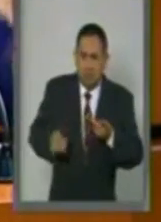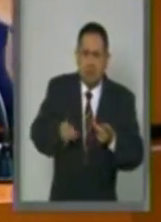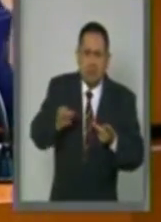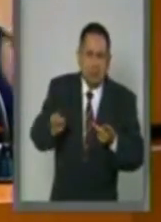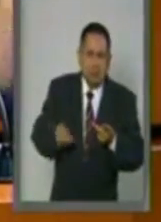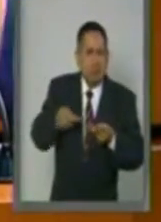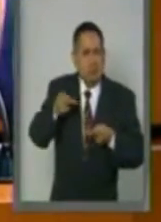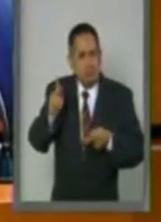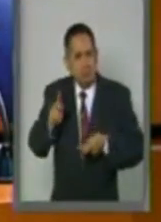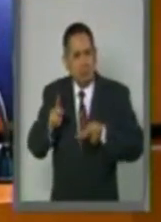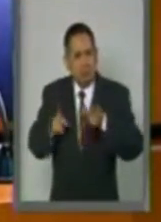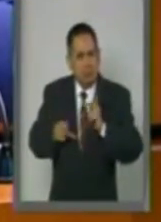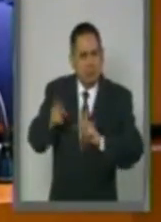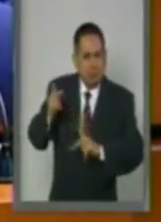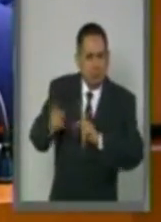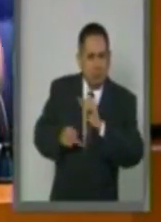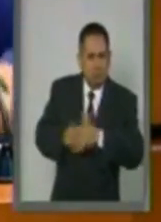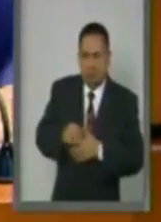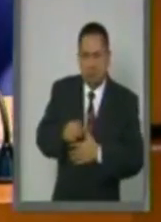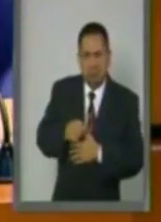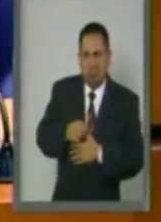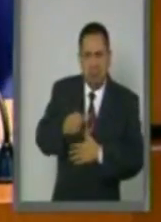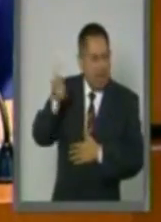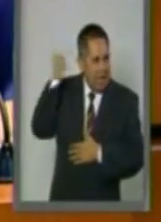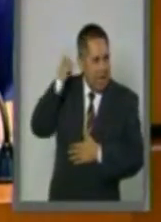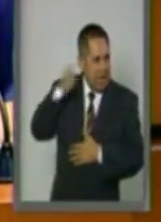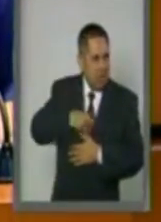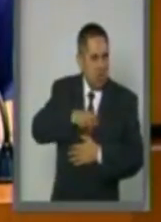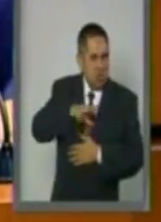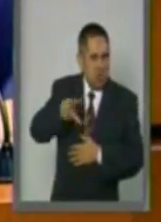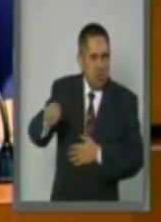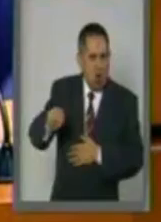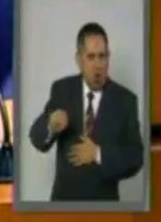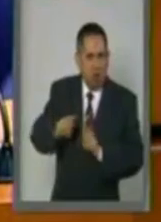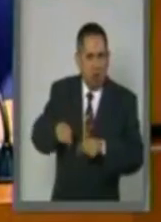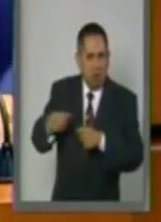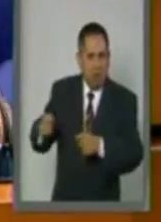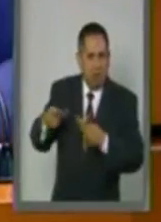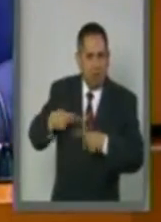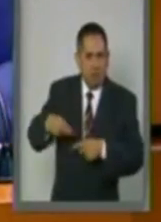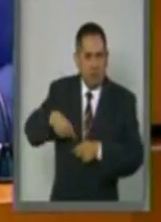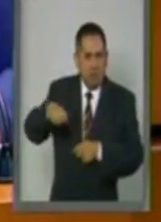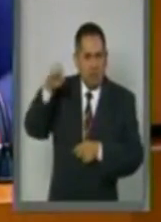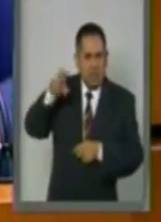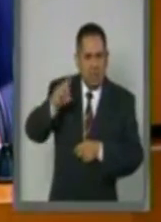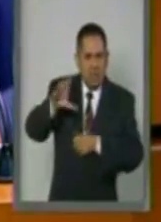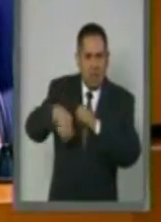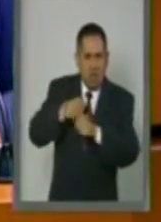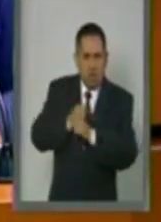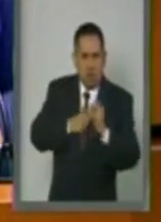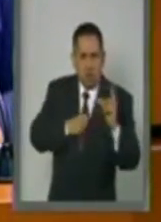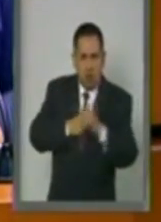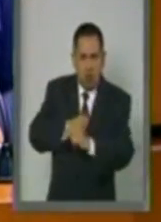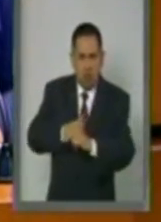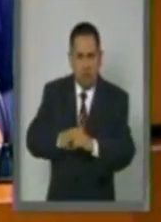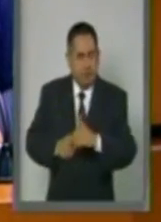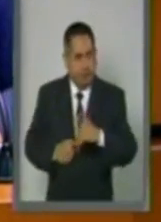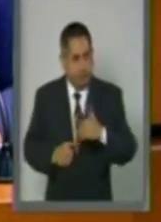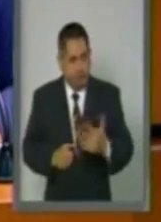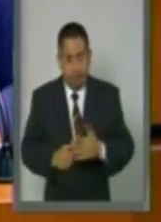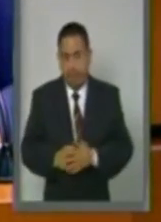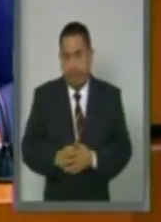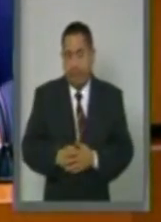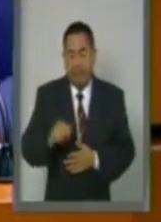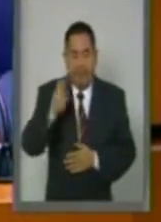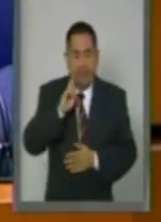que tienen que ver con la no contratación de las personas mayores de 35 años. Luego, si